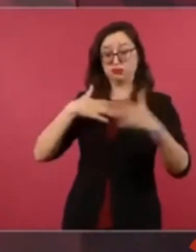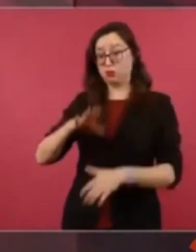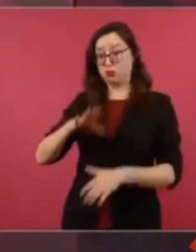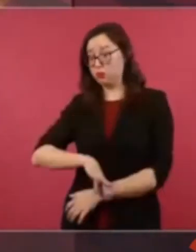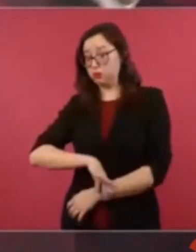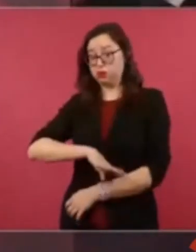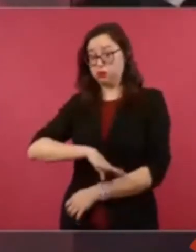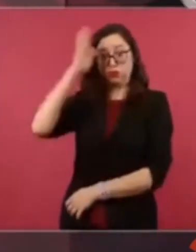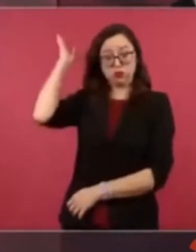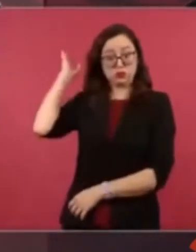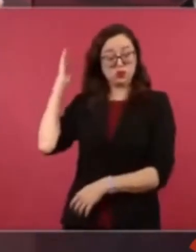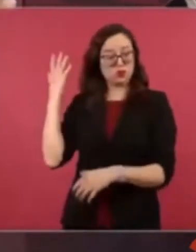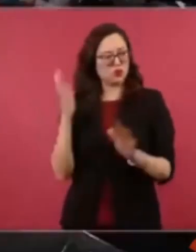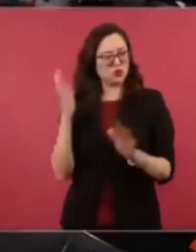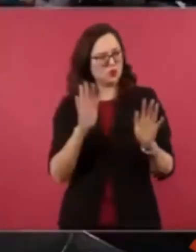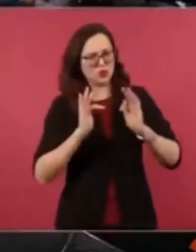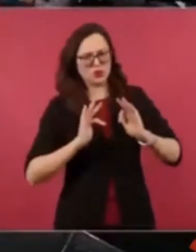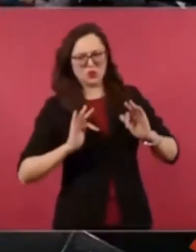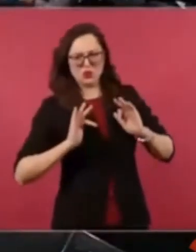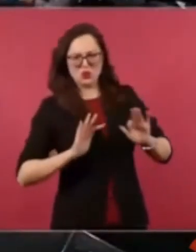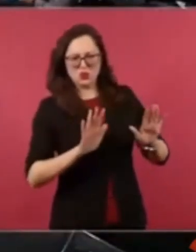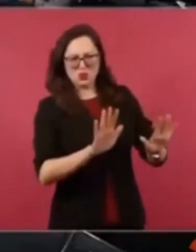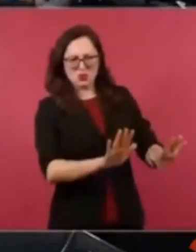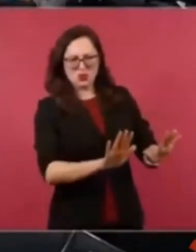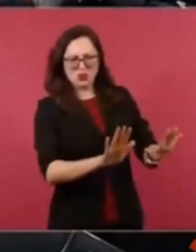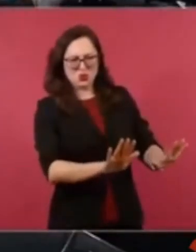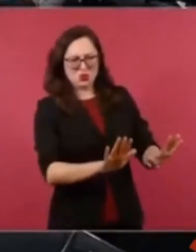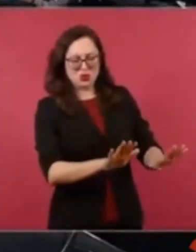Ayer en las filas,